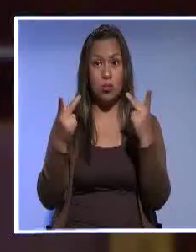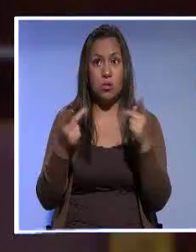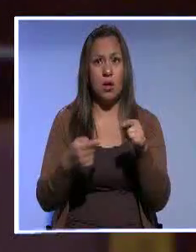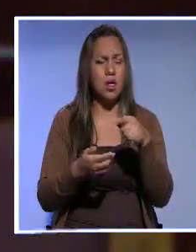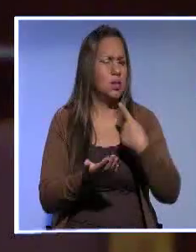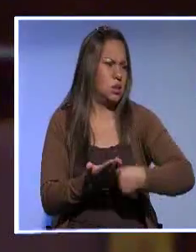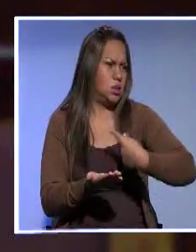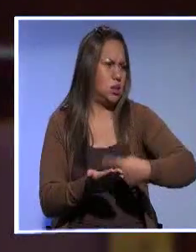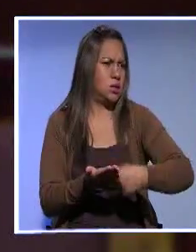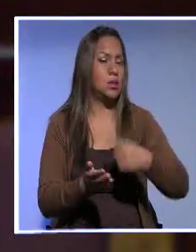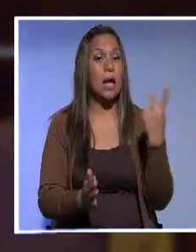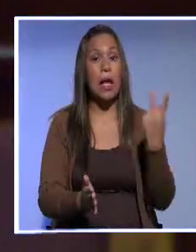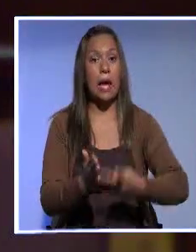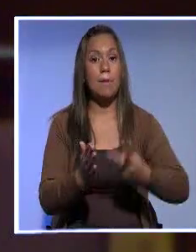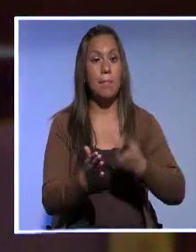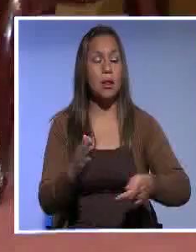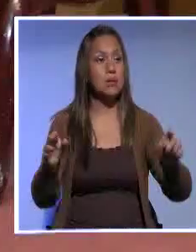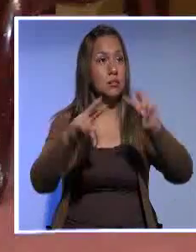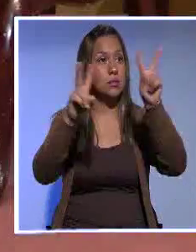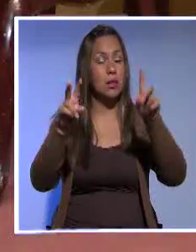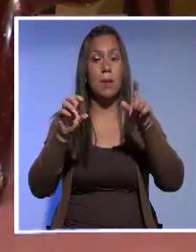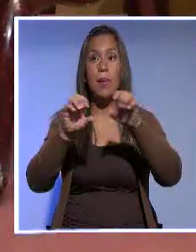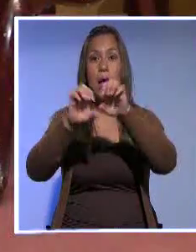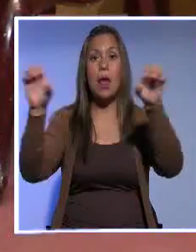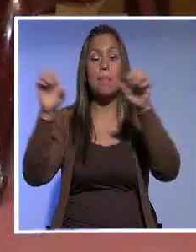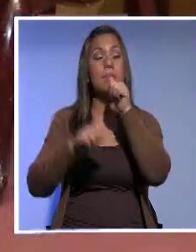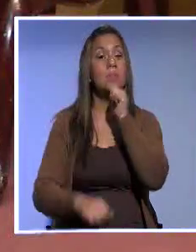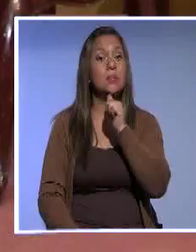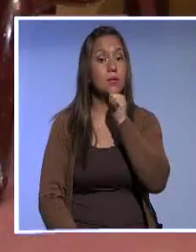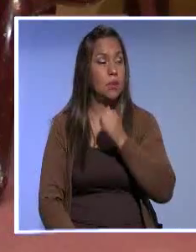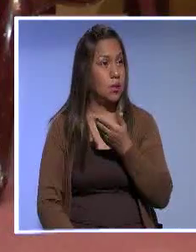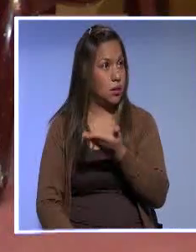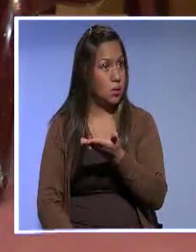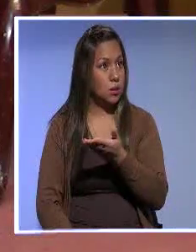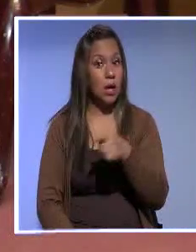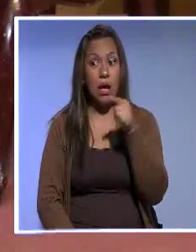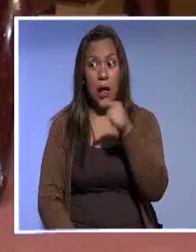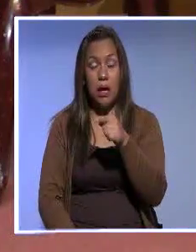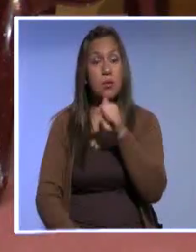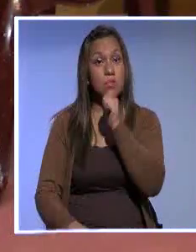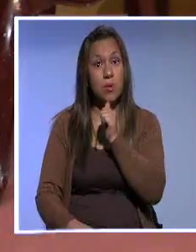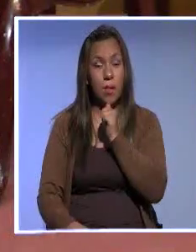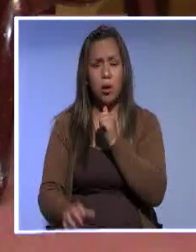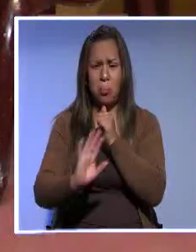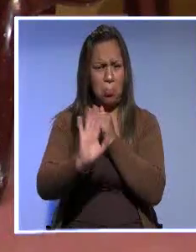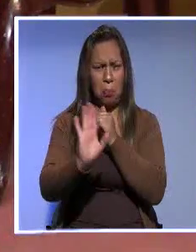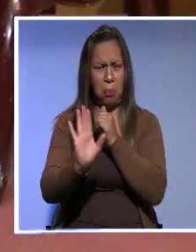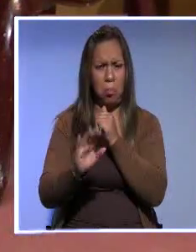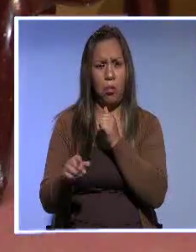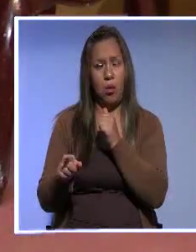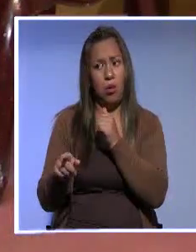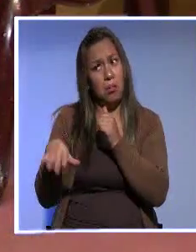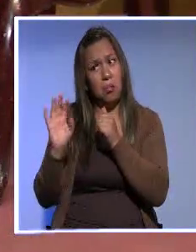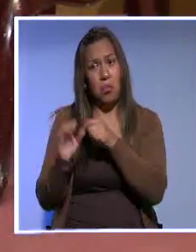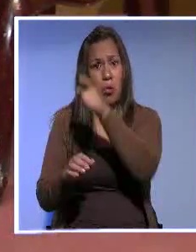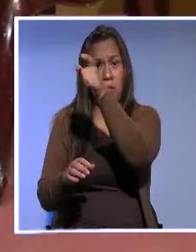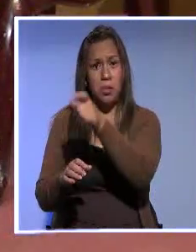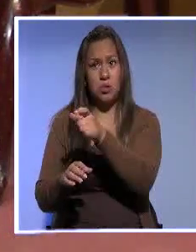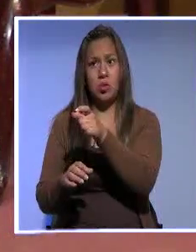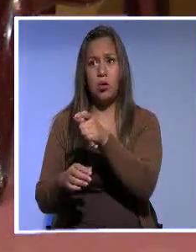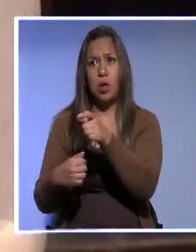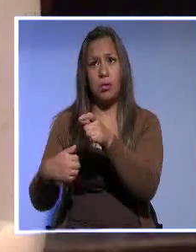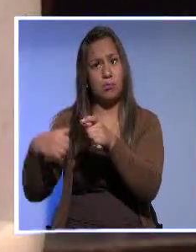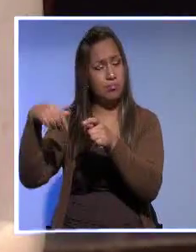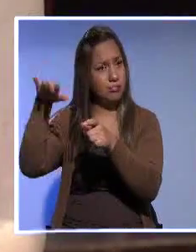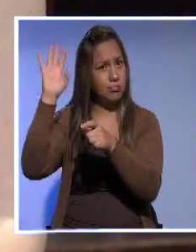discusión de qué pasa en el sector privado, porque finalmente esto no rige para el sector privado. En el sector privado, en efecto, una persona que elabora hasta